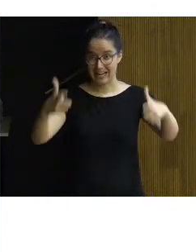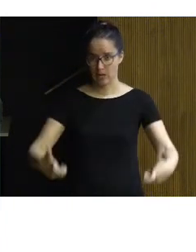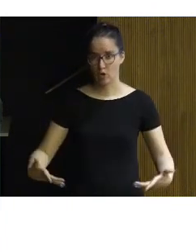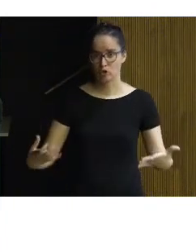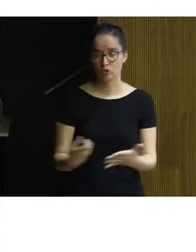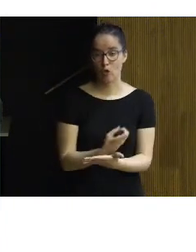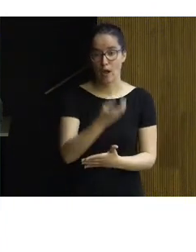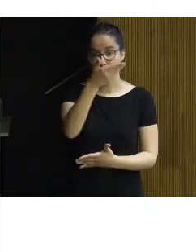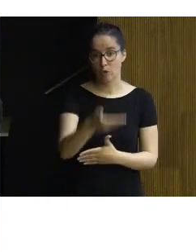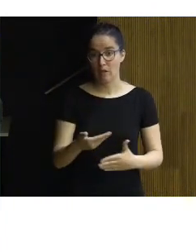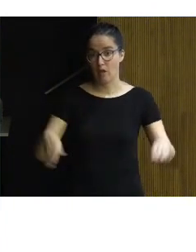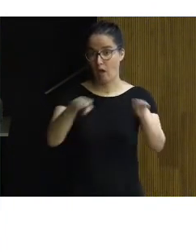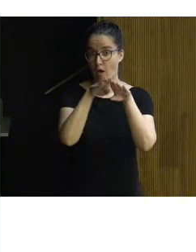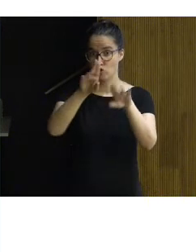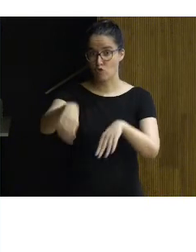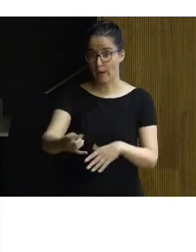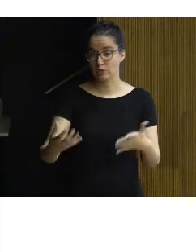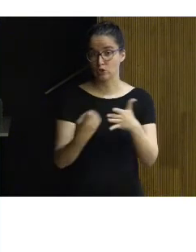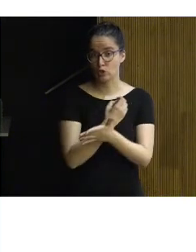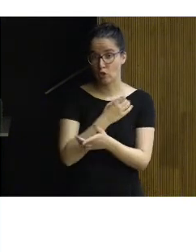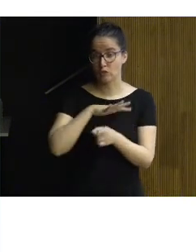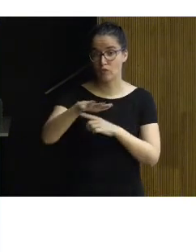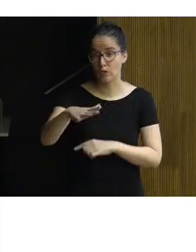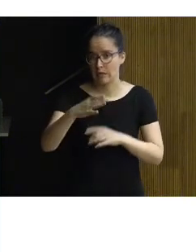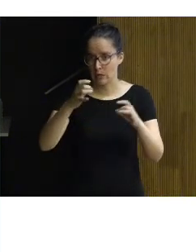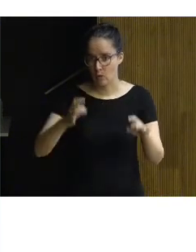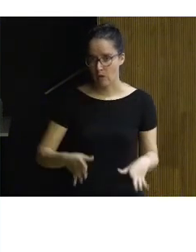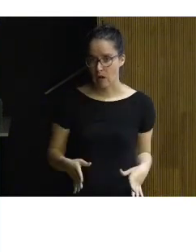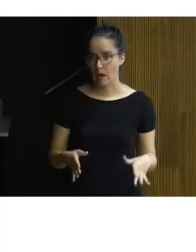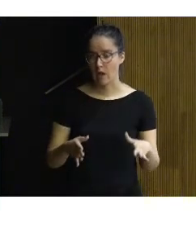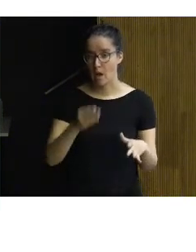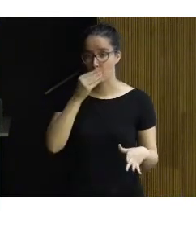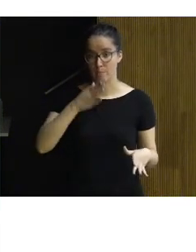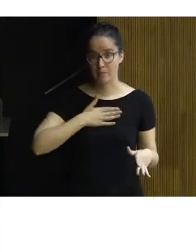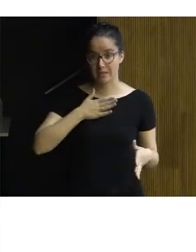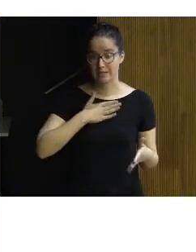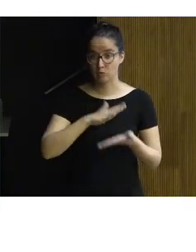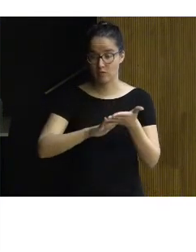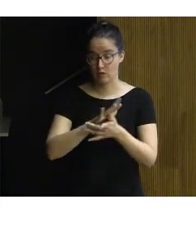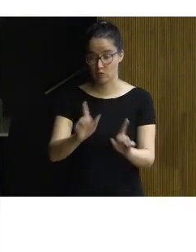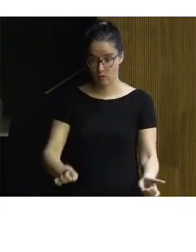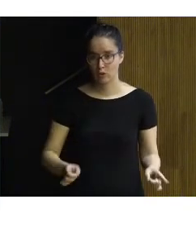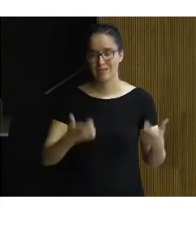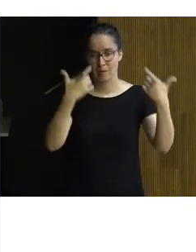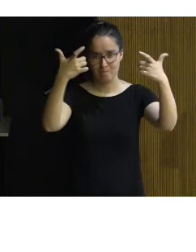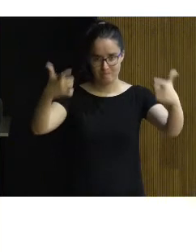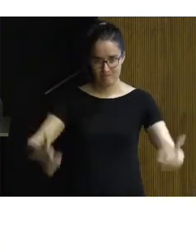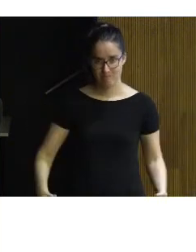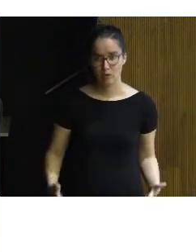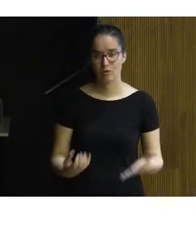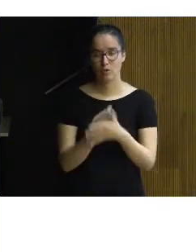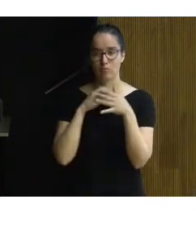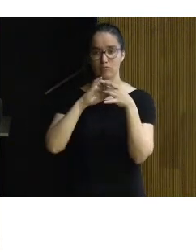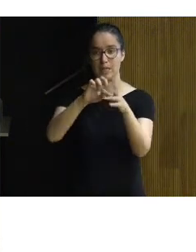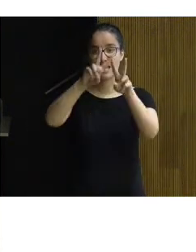no todos son igual importantes no todos afectan por igual al bien que estamos tratando todo eso corresponde a lo